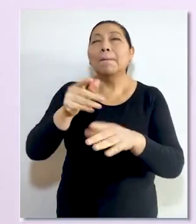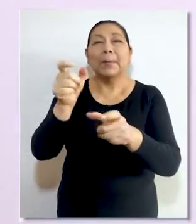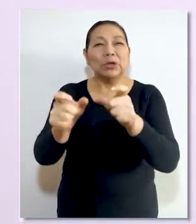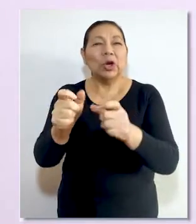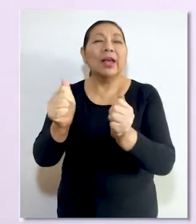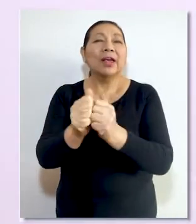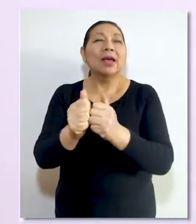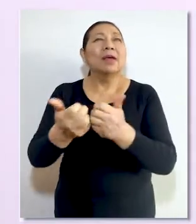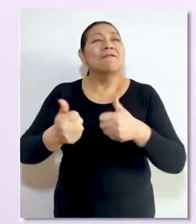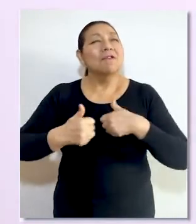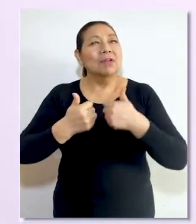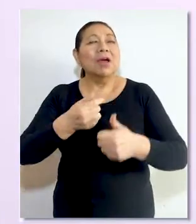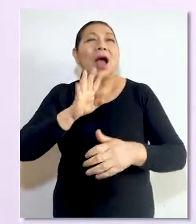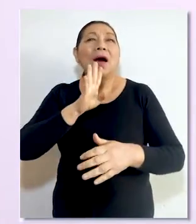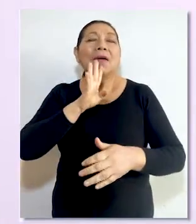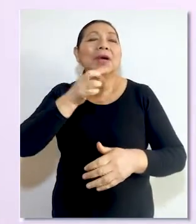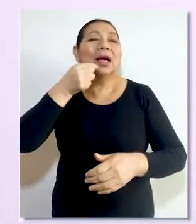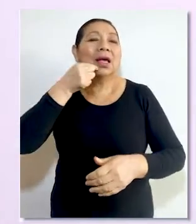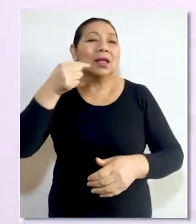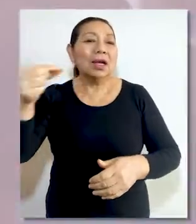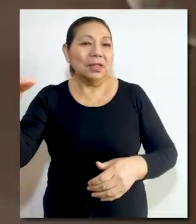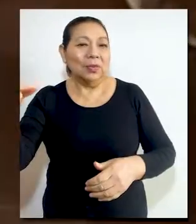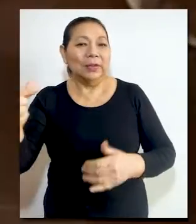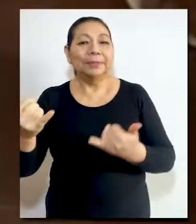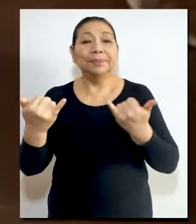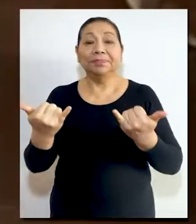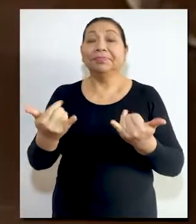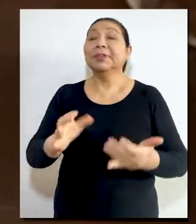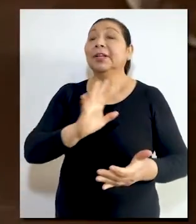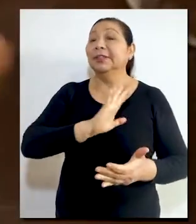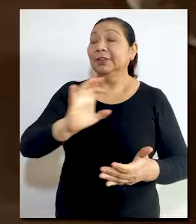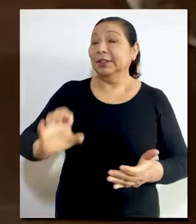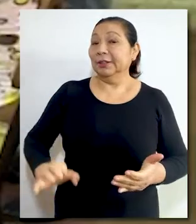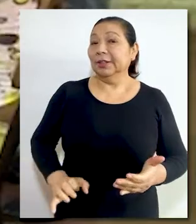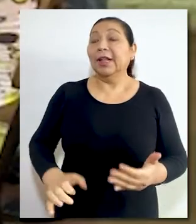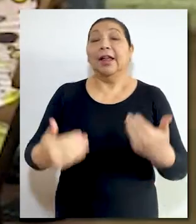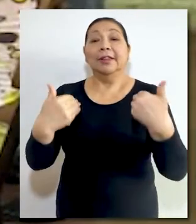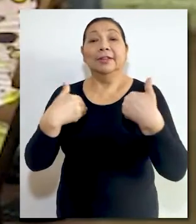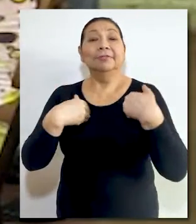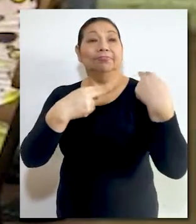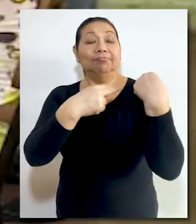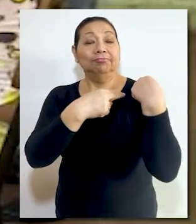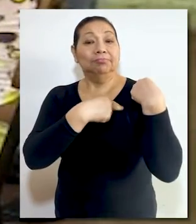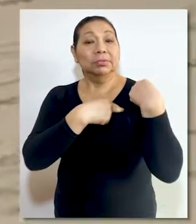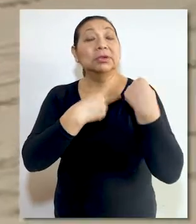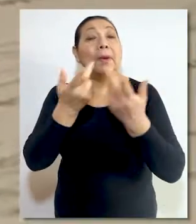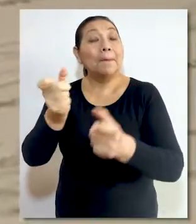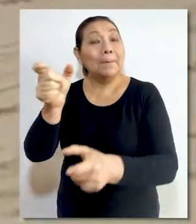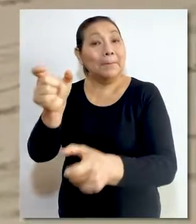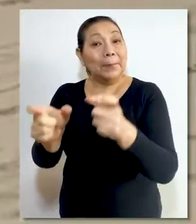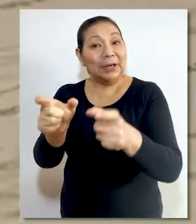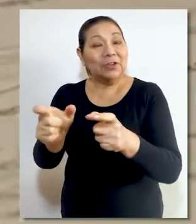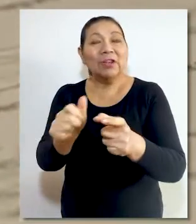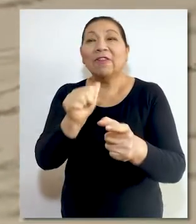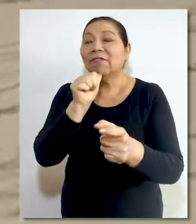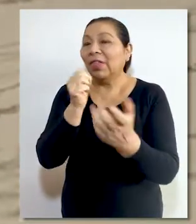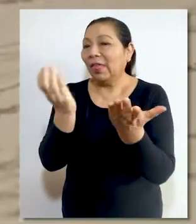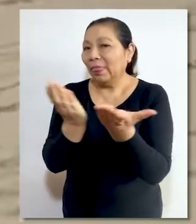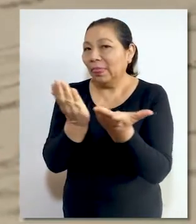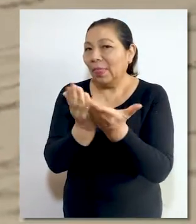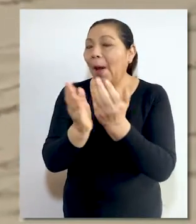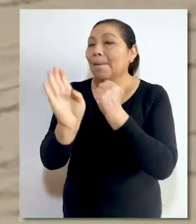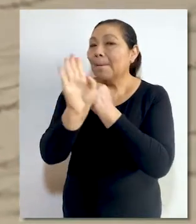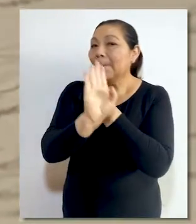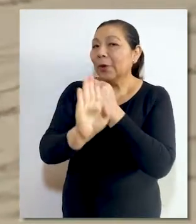Conozcamos los detalles del caso en la siguiente nota. El Estado tiene la obligación de procurar a las personas analfabetas una